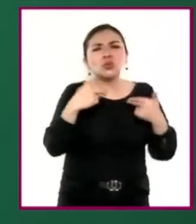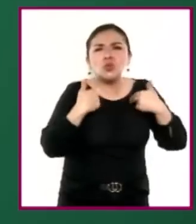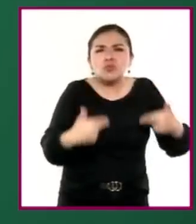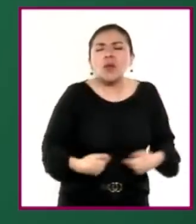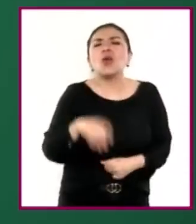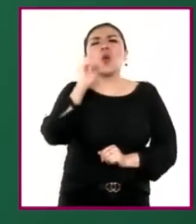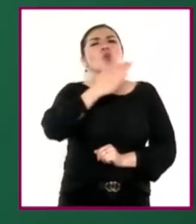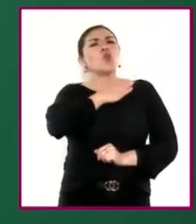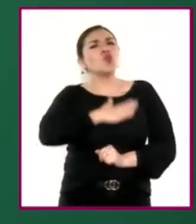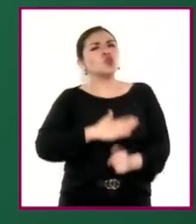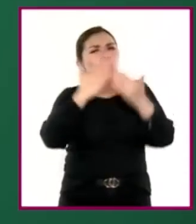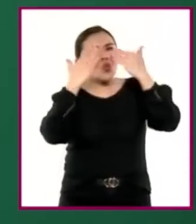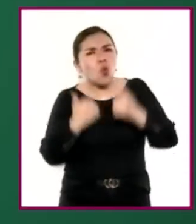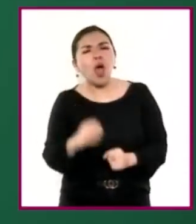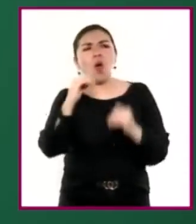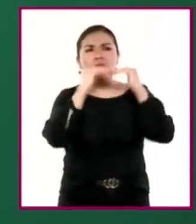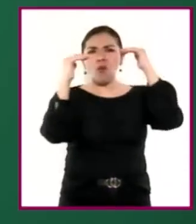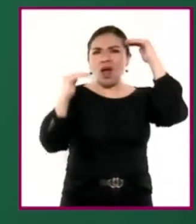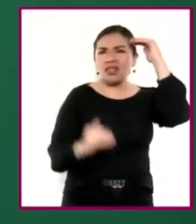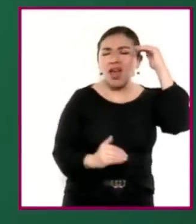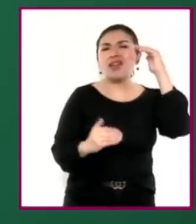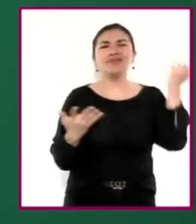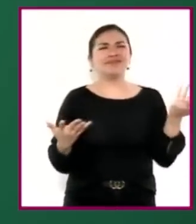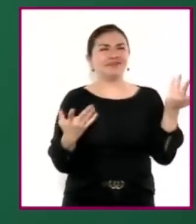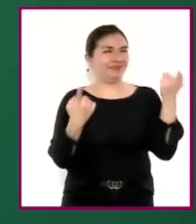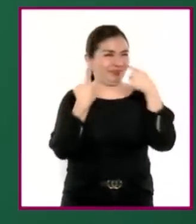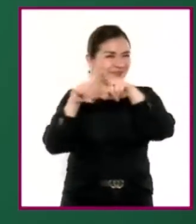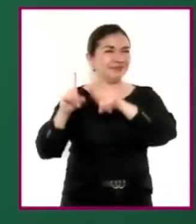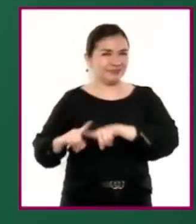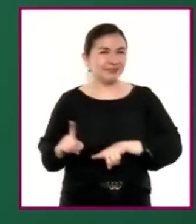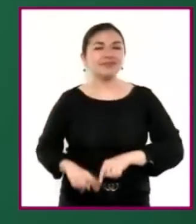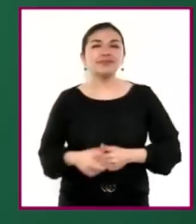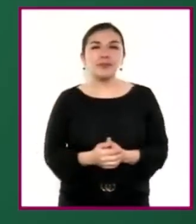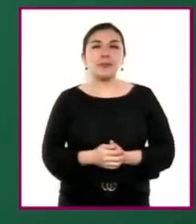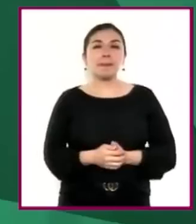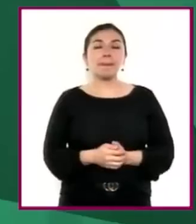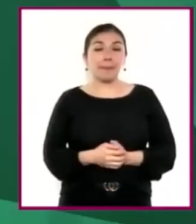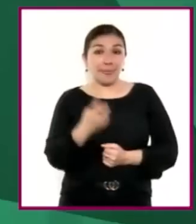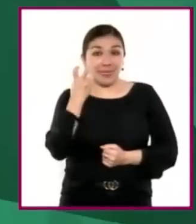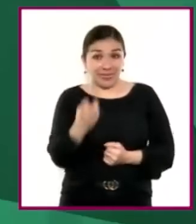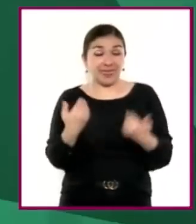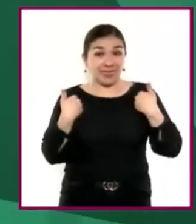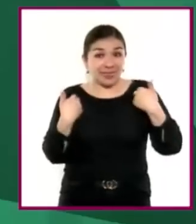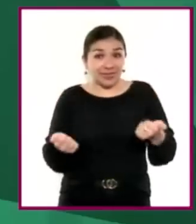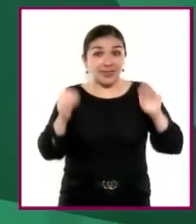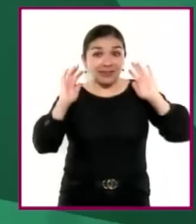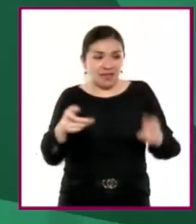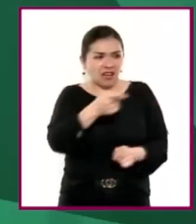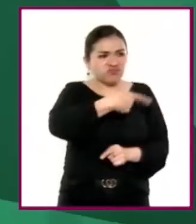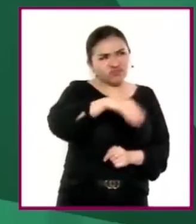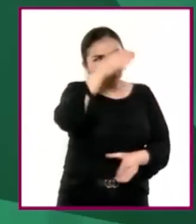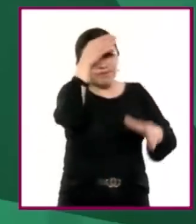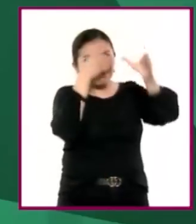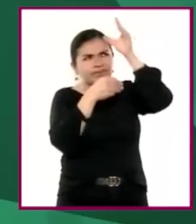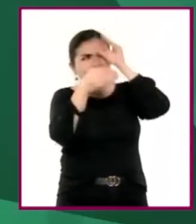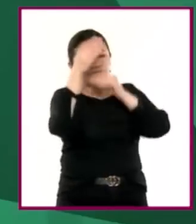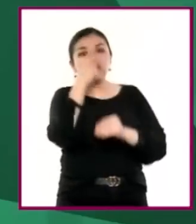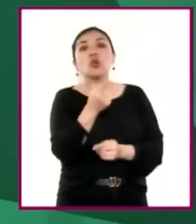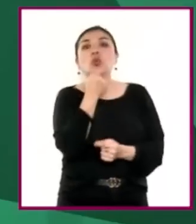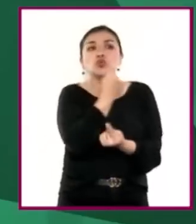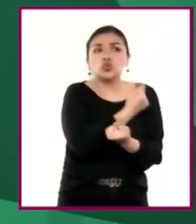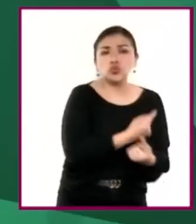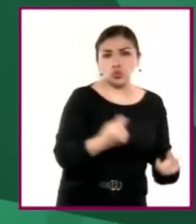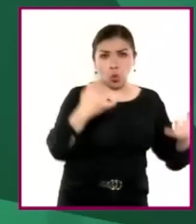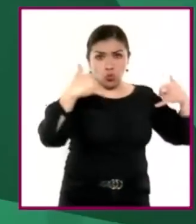humanos, la injusticia, la desigualdad, entre otros. En este momento de su trayecto formativo,